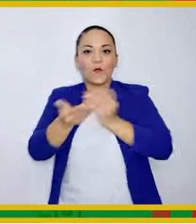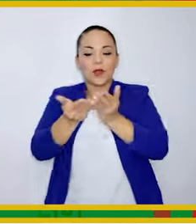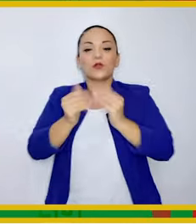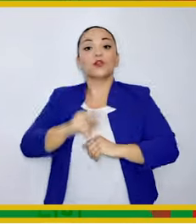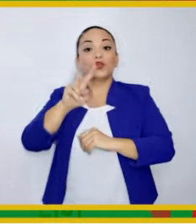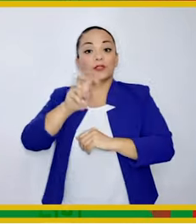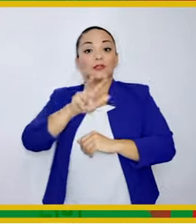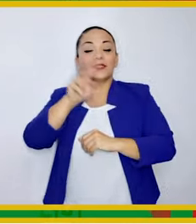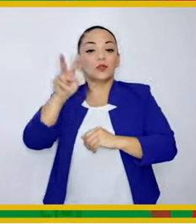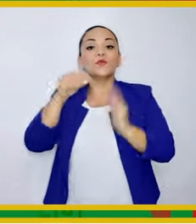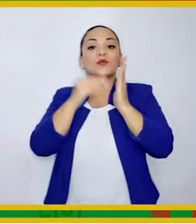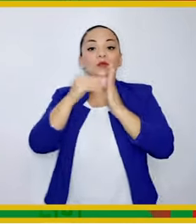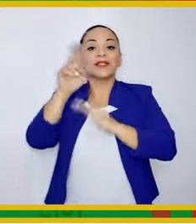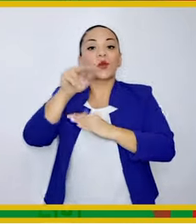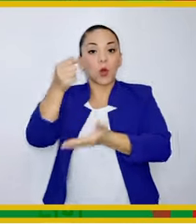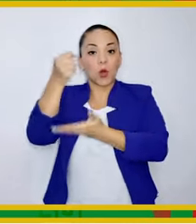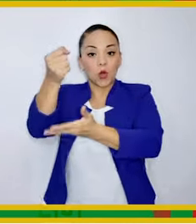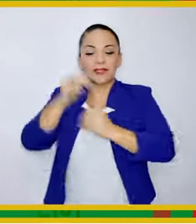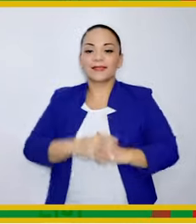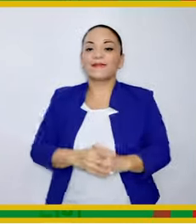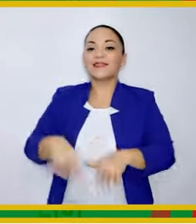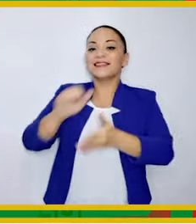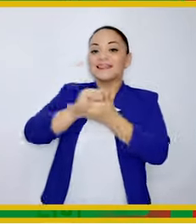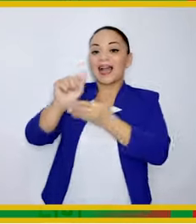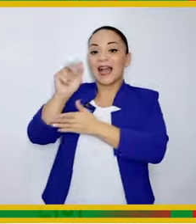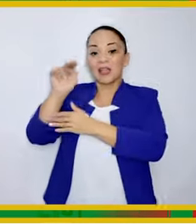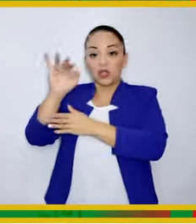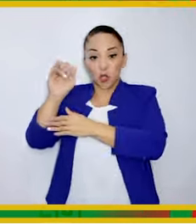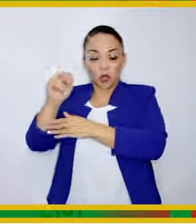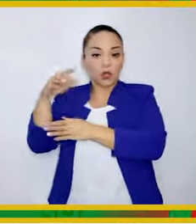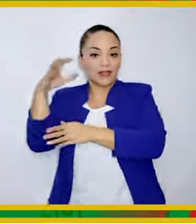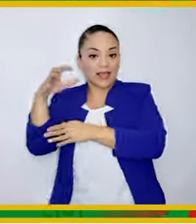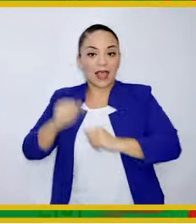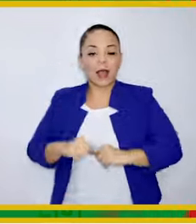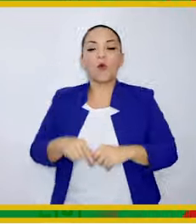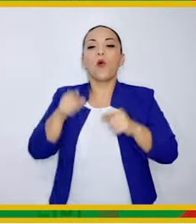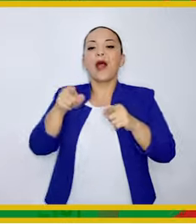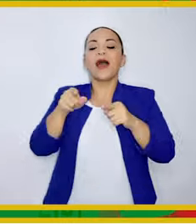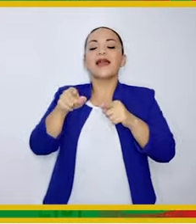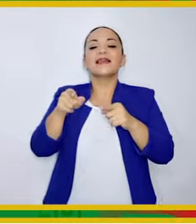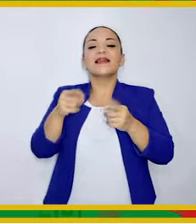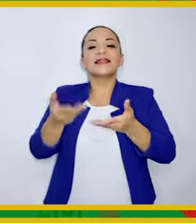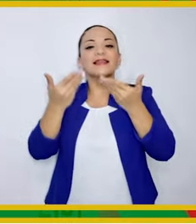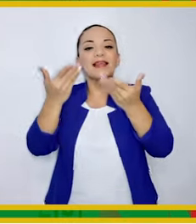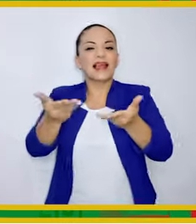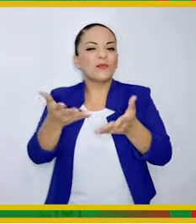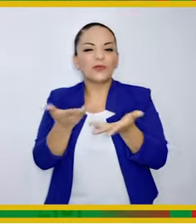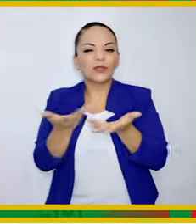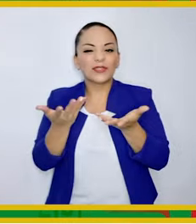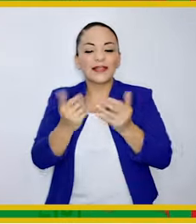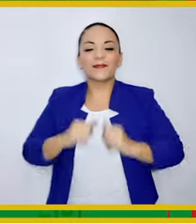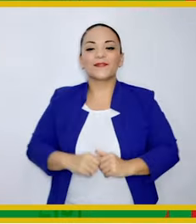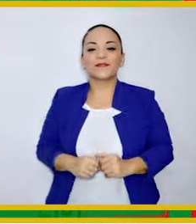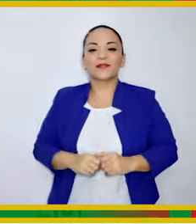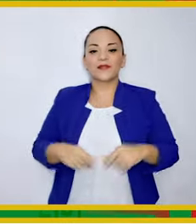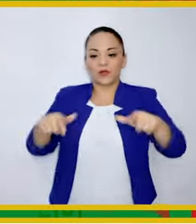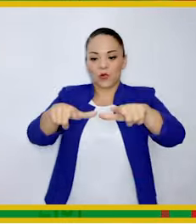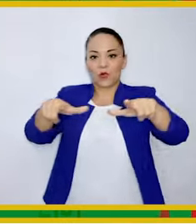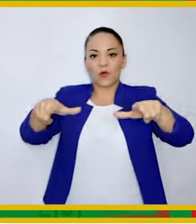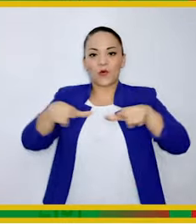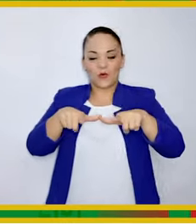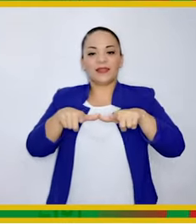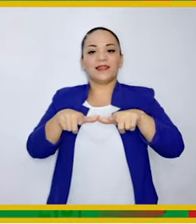236 millones de colones de inversión En San Antonio de Naranjo Entregamos la